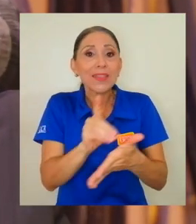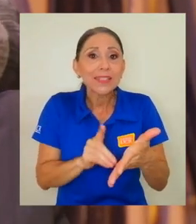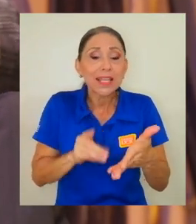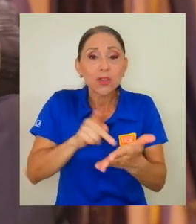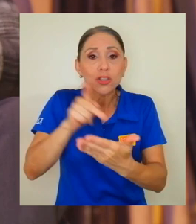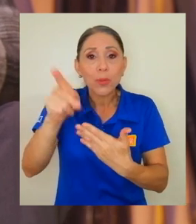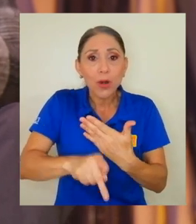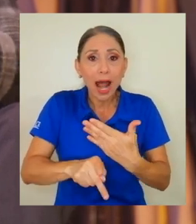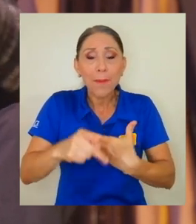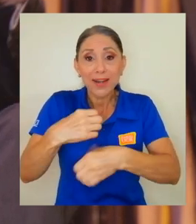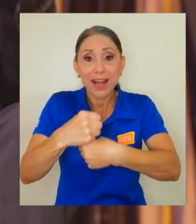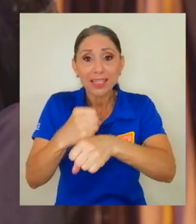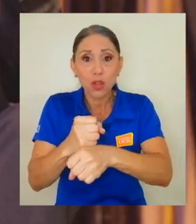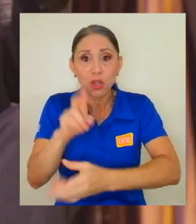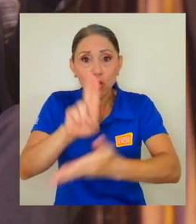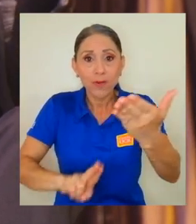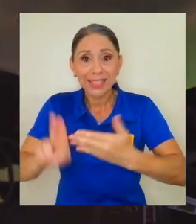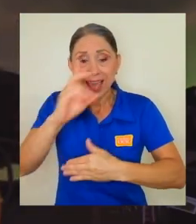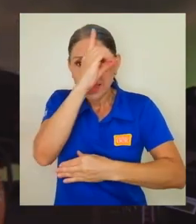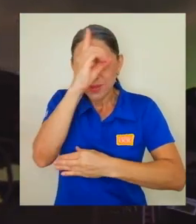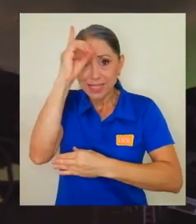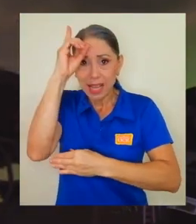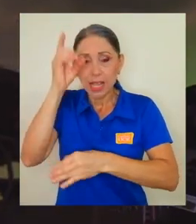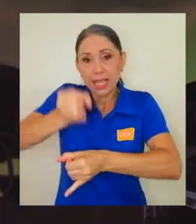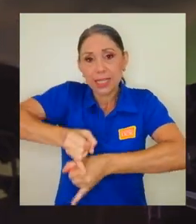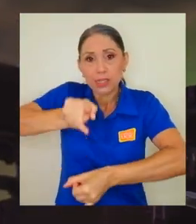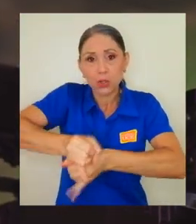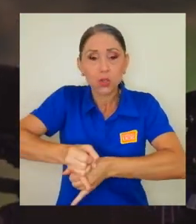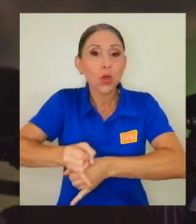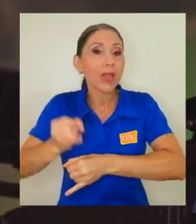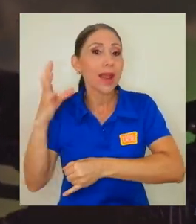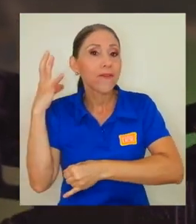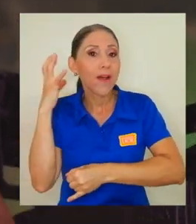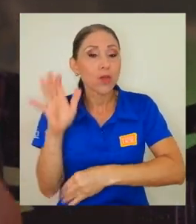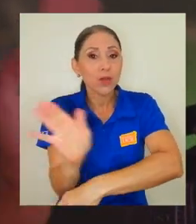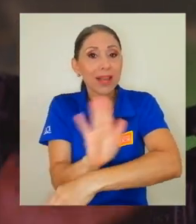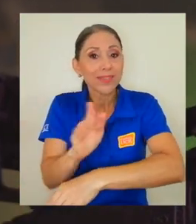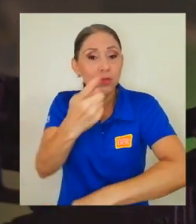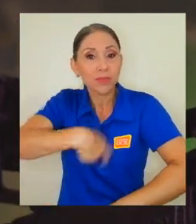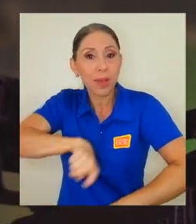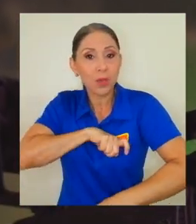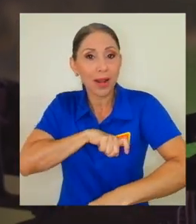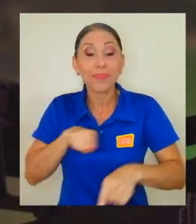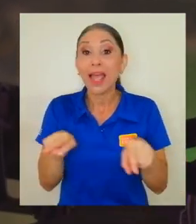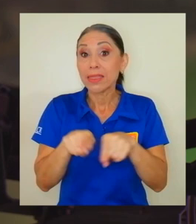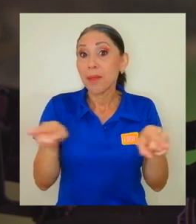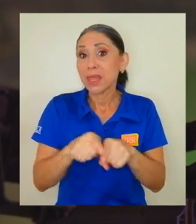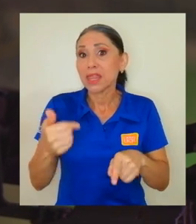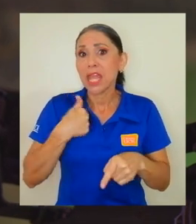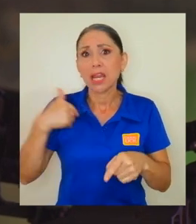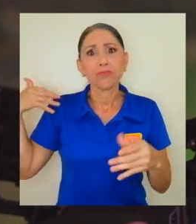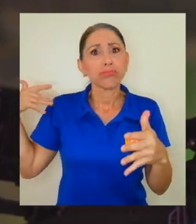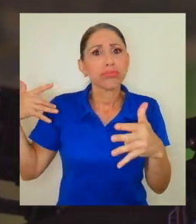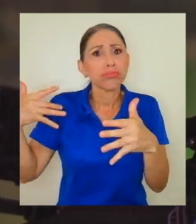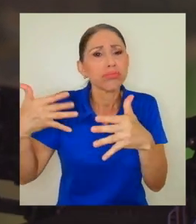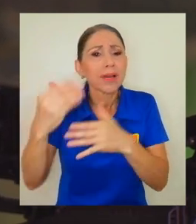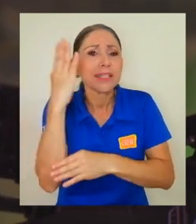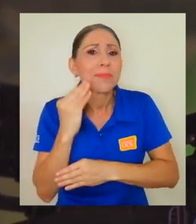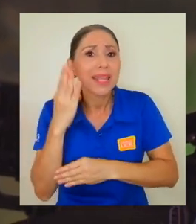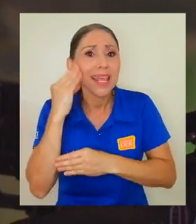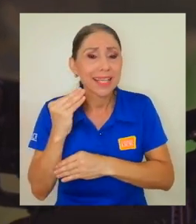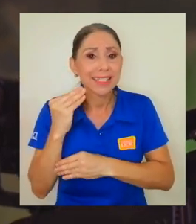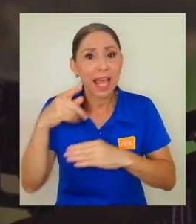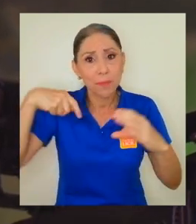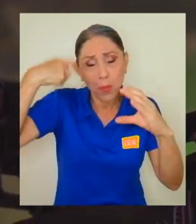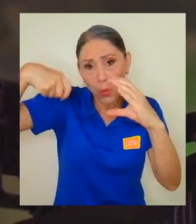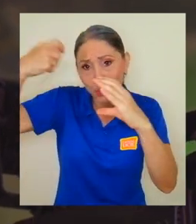de televisión de la universidad complutense de madrid y el instituto de radiotelevisión española además cuenta con una amplia experiencia en producción